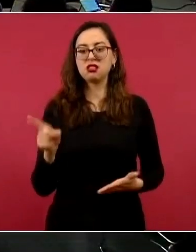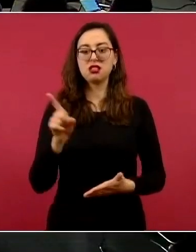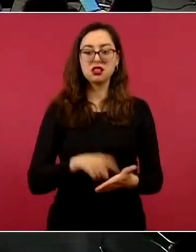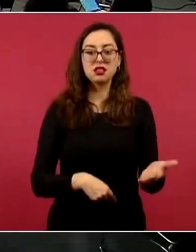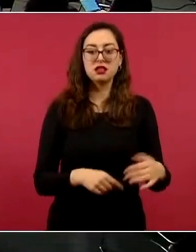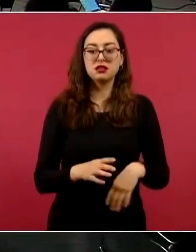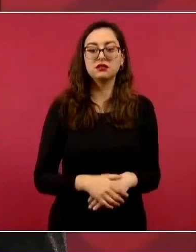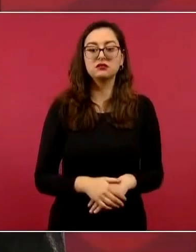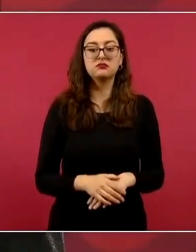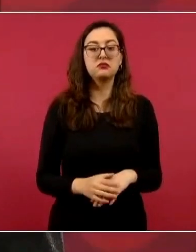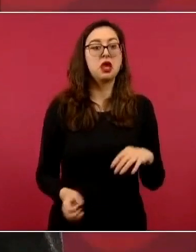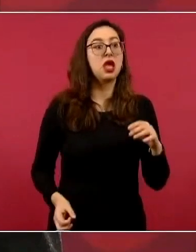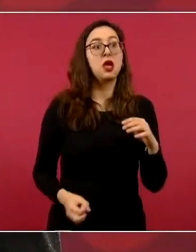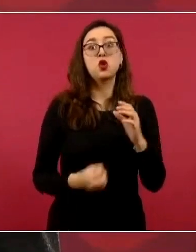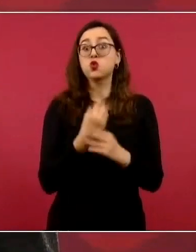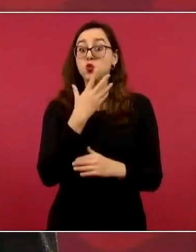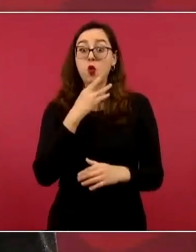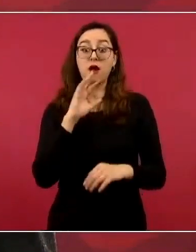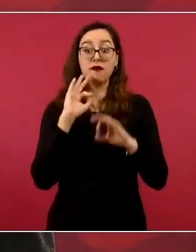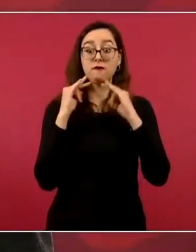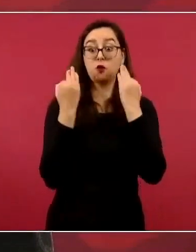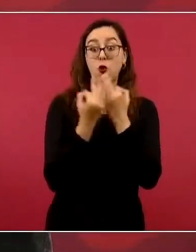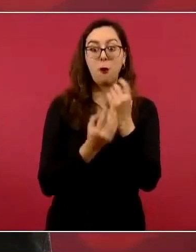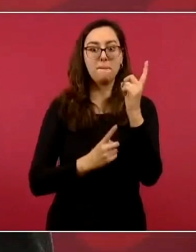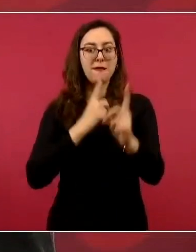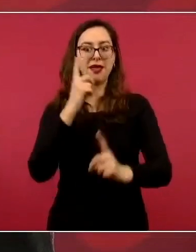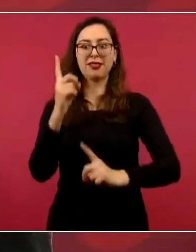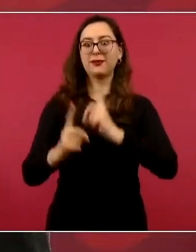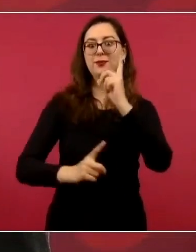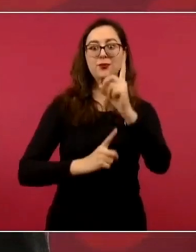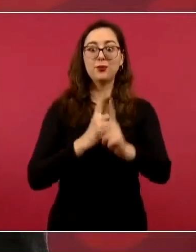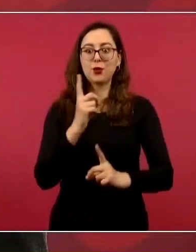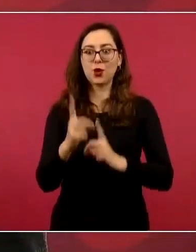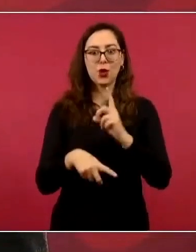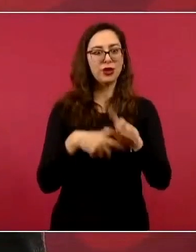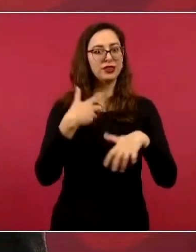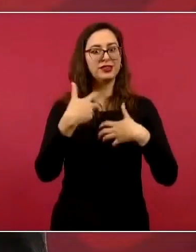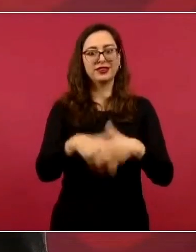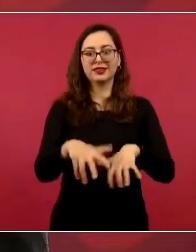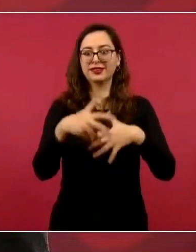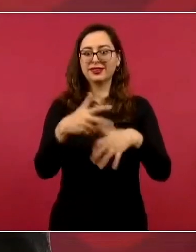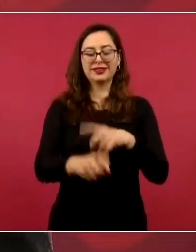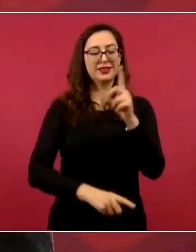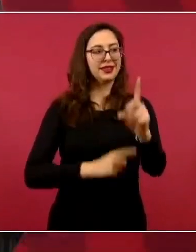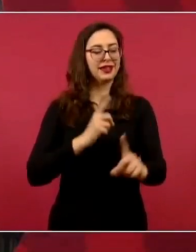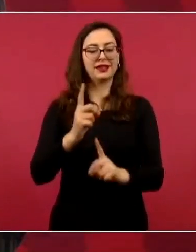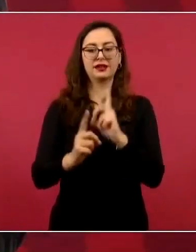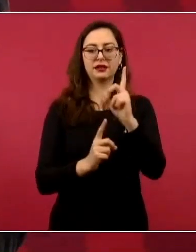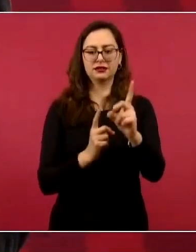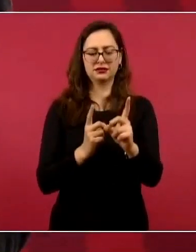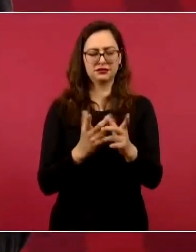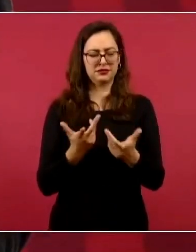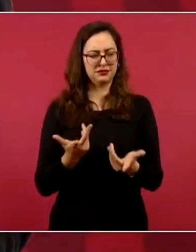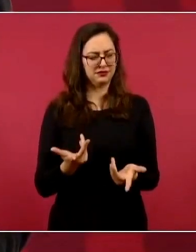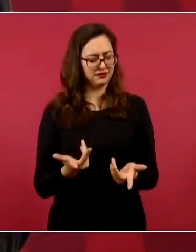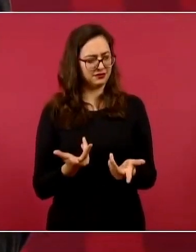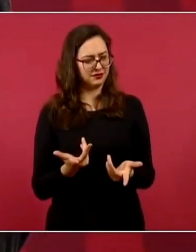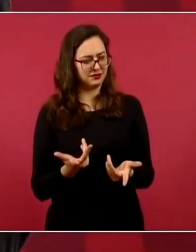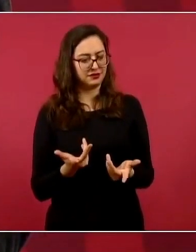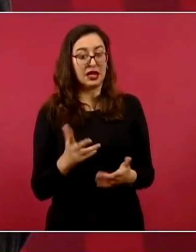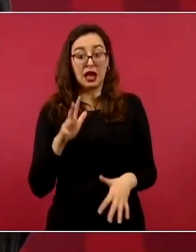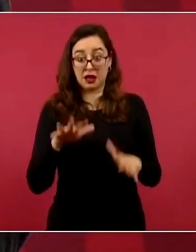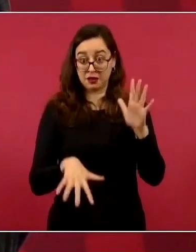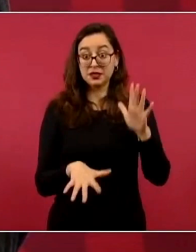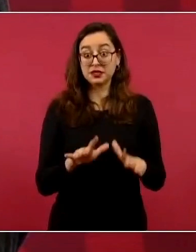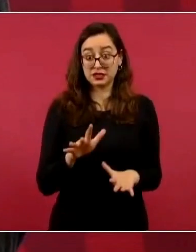deportivos y hubieron años durante el periodo neoliberal